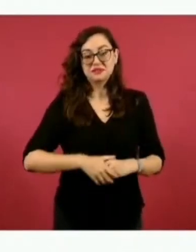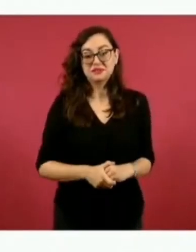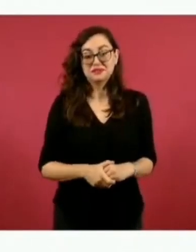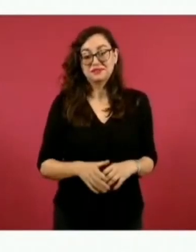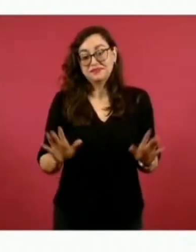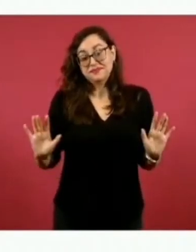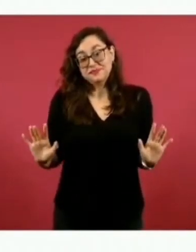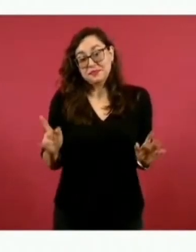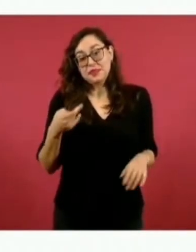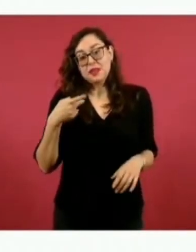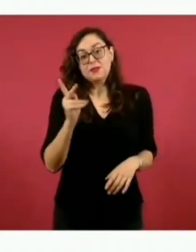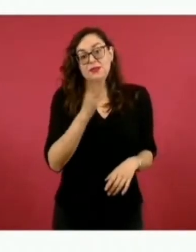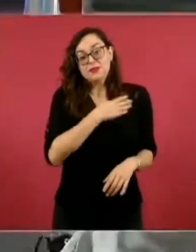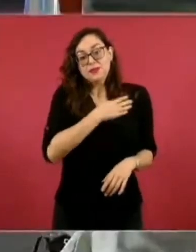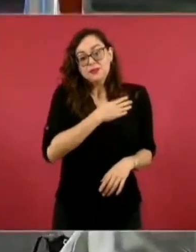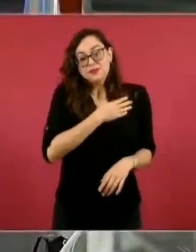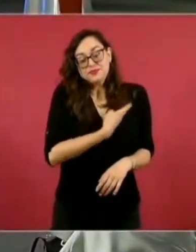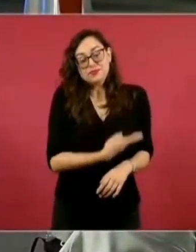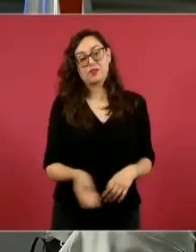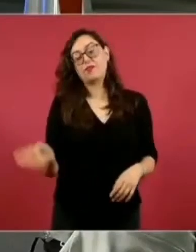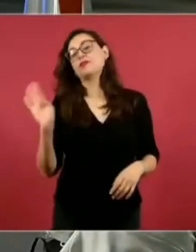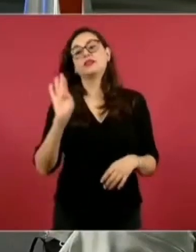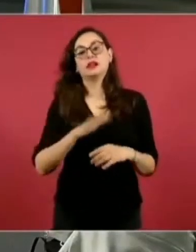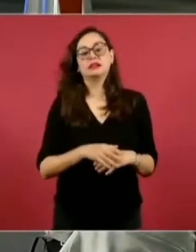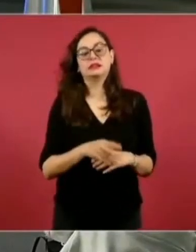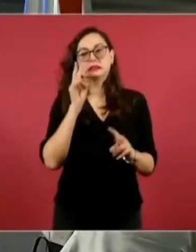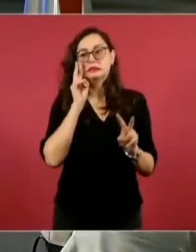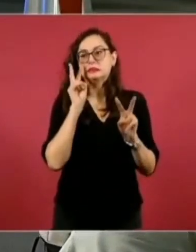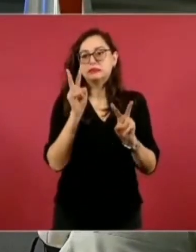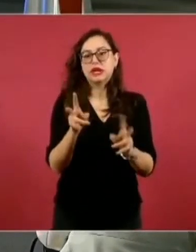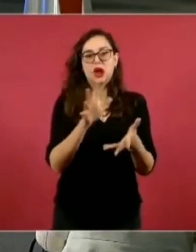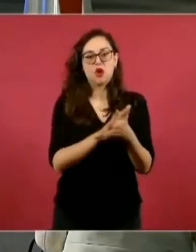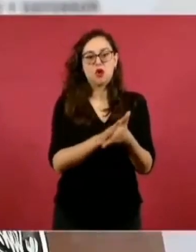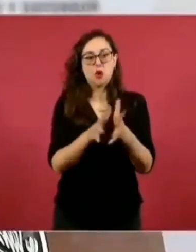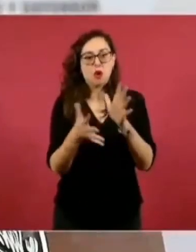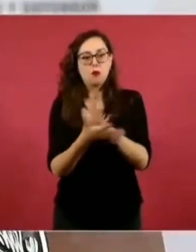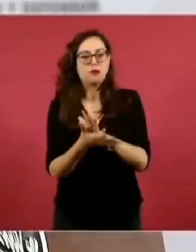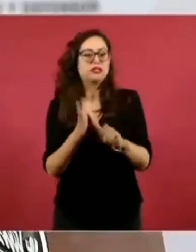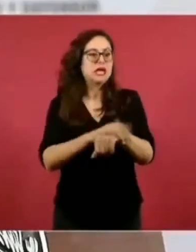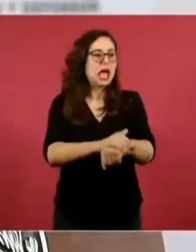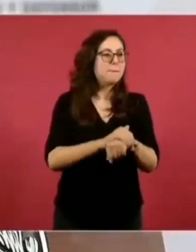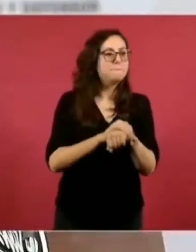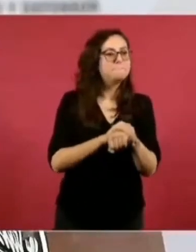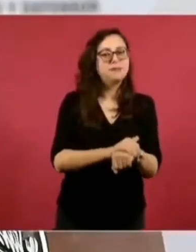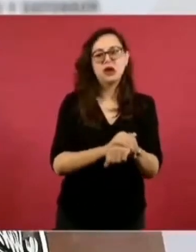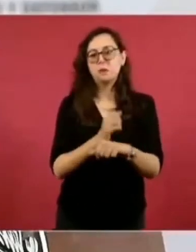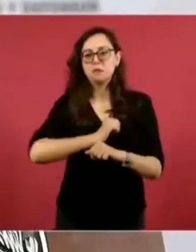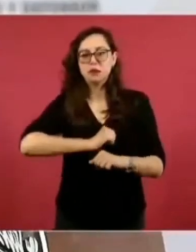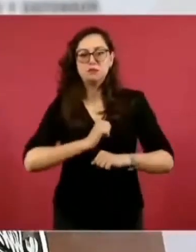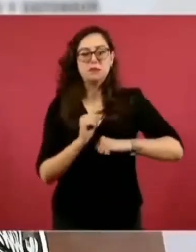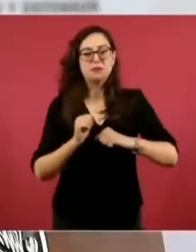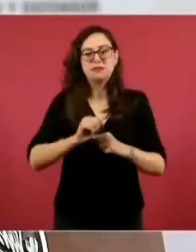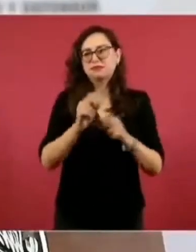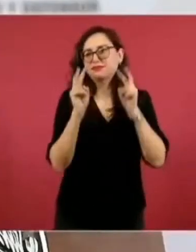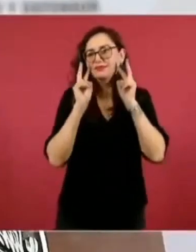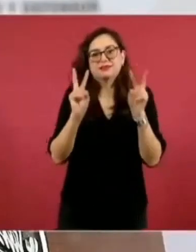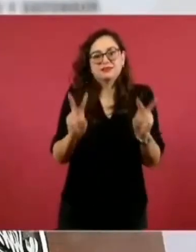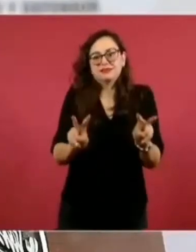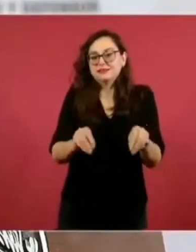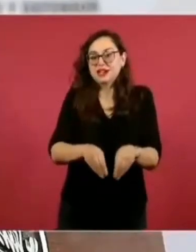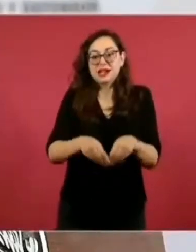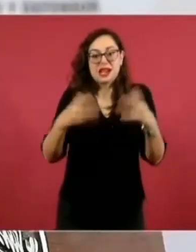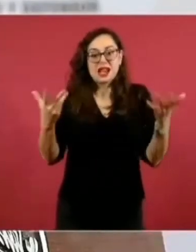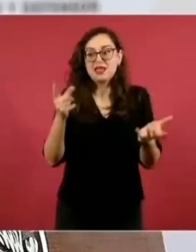el mal trago porque aquí vemos claramente complicidades, amiguismos y por qué este